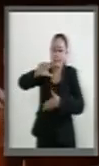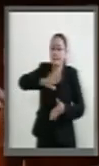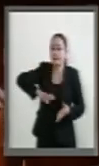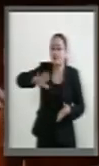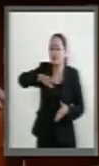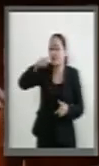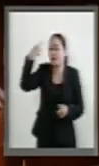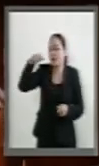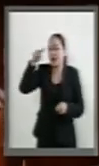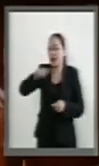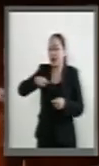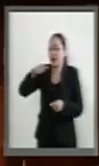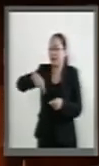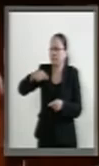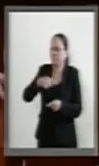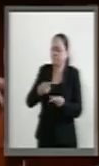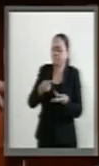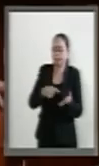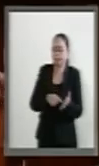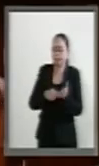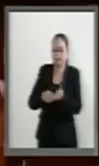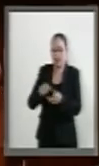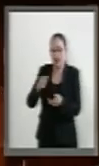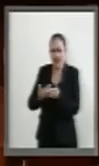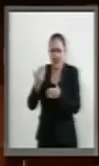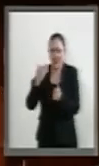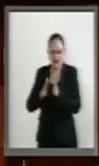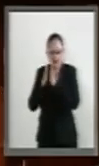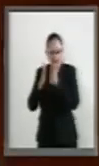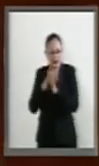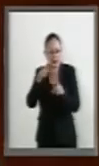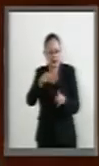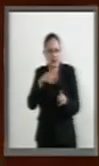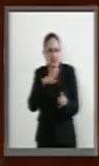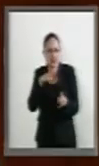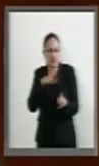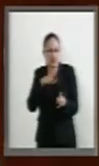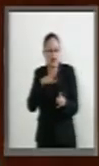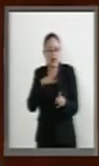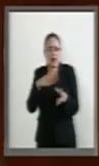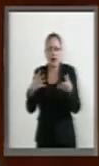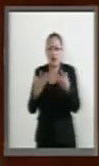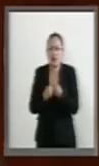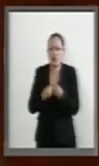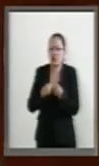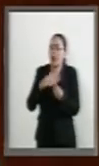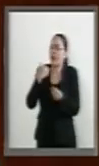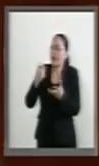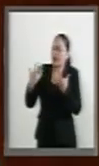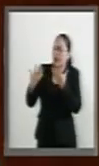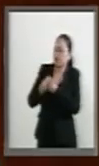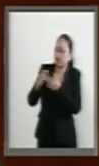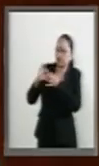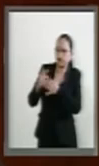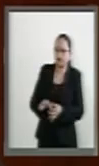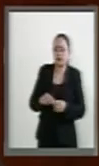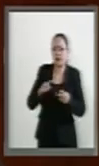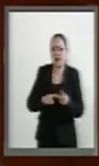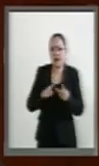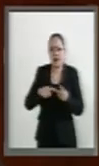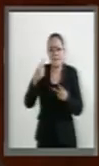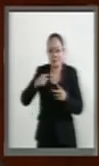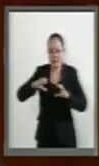que ya referí en alguna intervención anterior con la Agencia Alemana de Cooperación y Save the Children